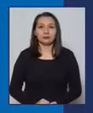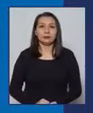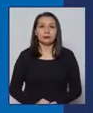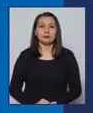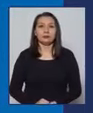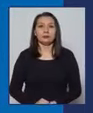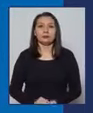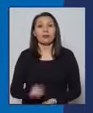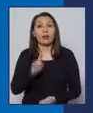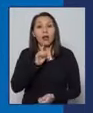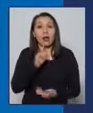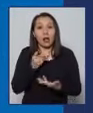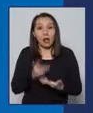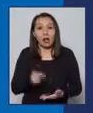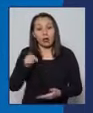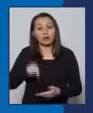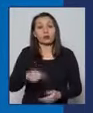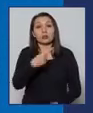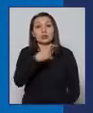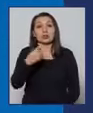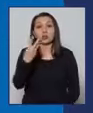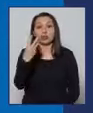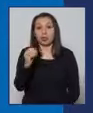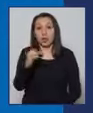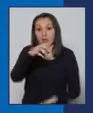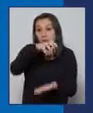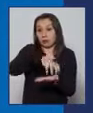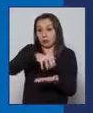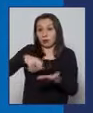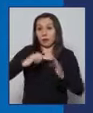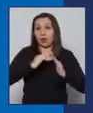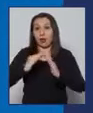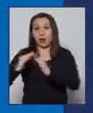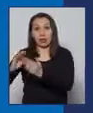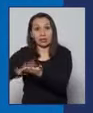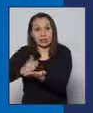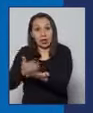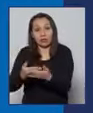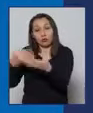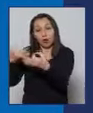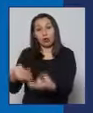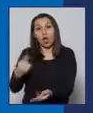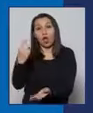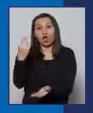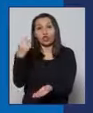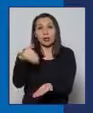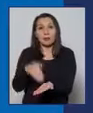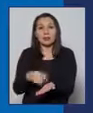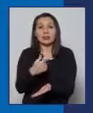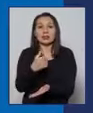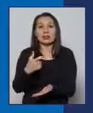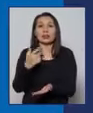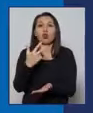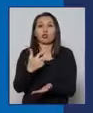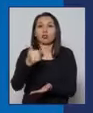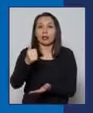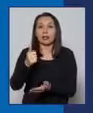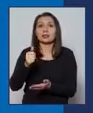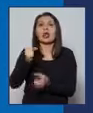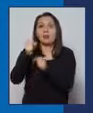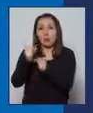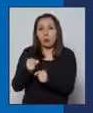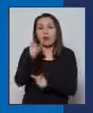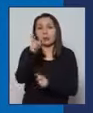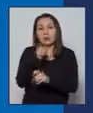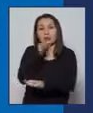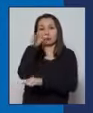Tenemos hoy día 130 residencias sanitarias y lo que da un total de 11.786 cupos